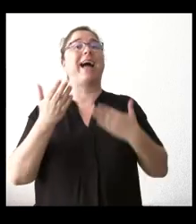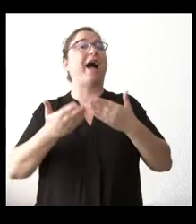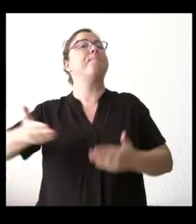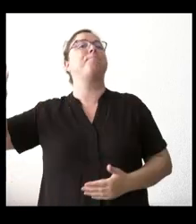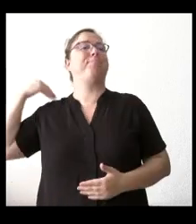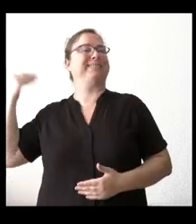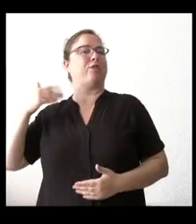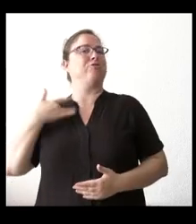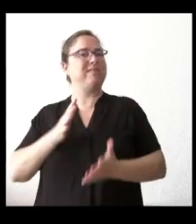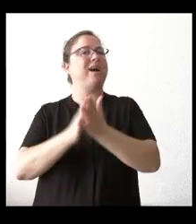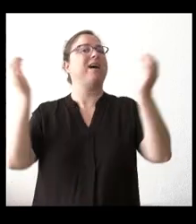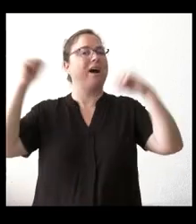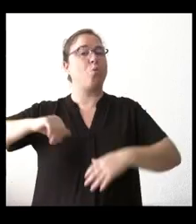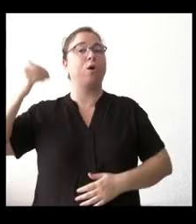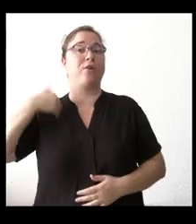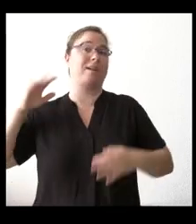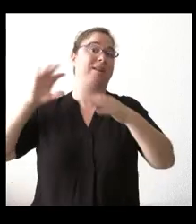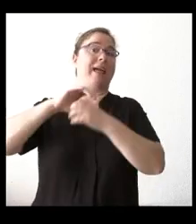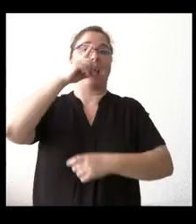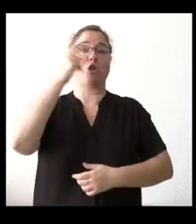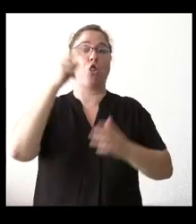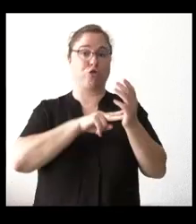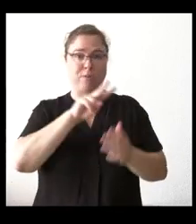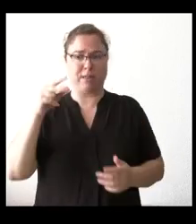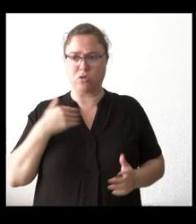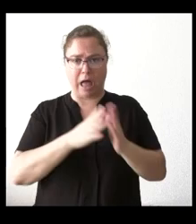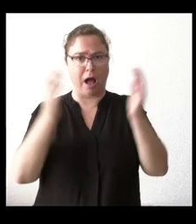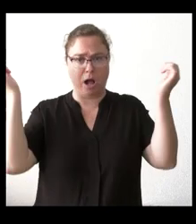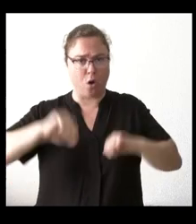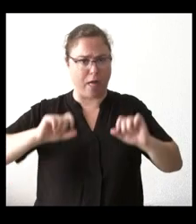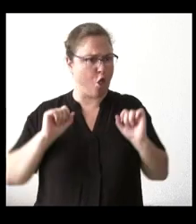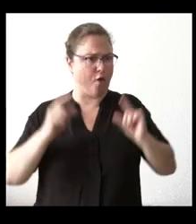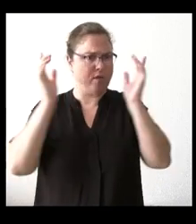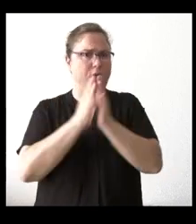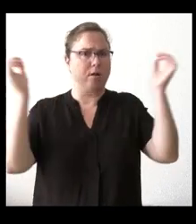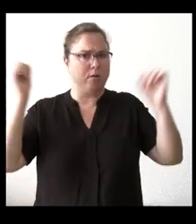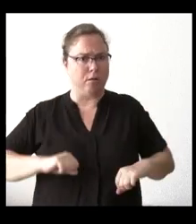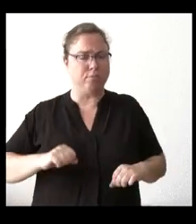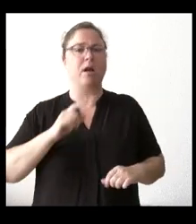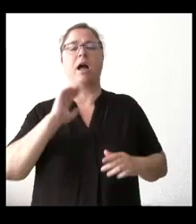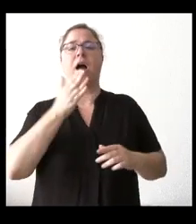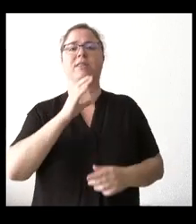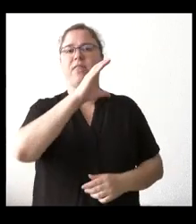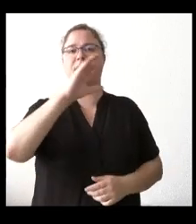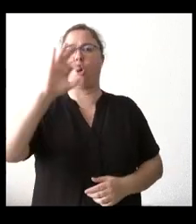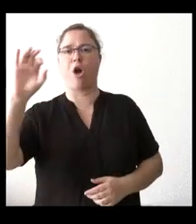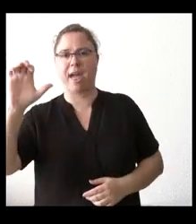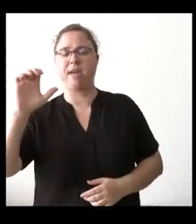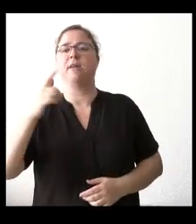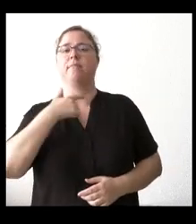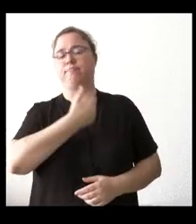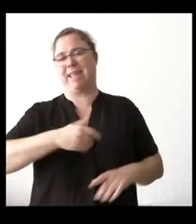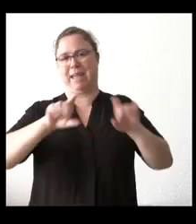acuerdos que se tenían que aplicar en el 2022 y acuerdos que tenían repercusión la COE comentaba en las empresas